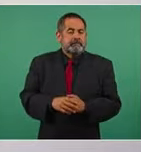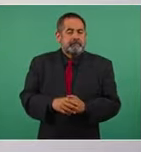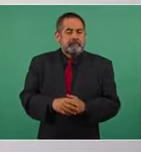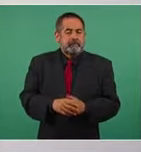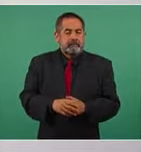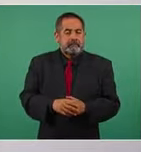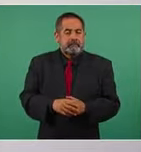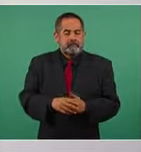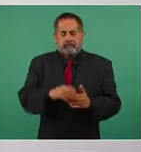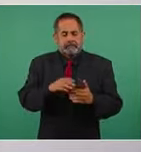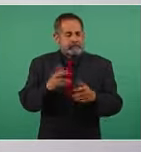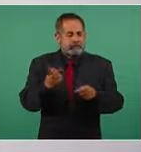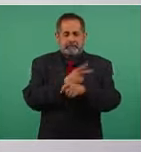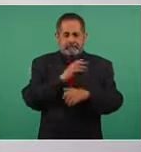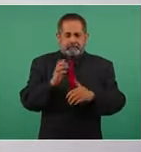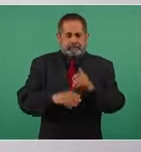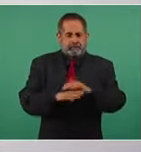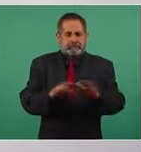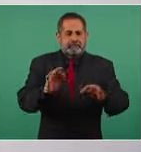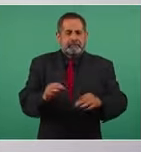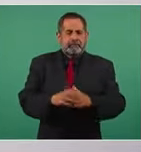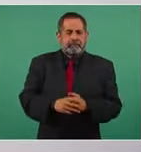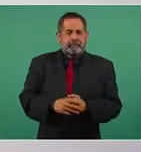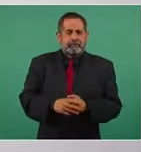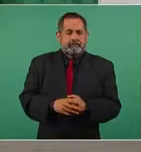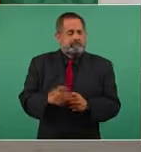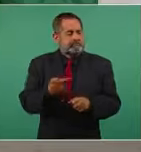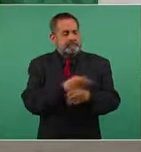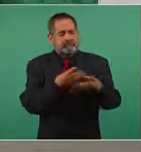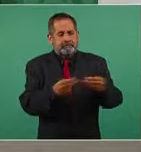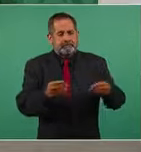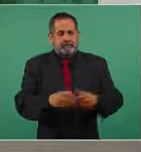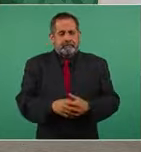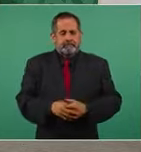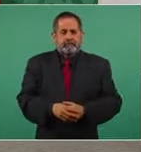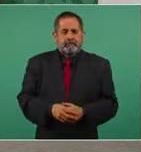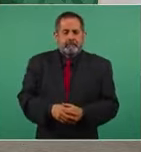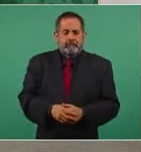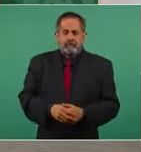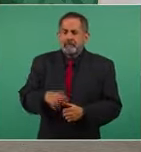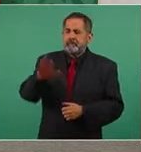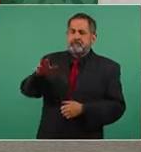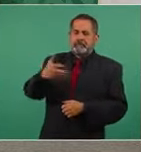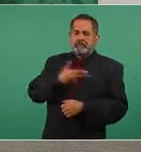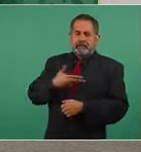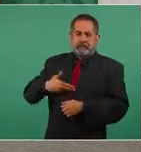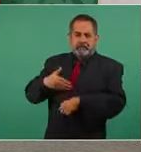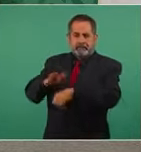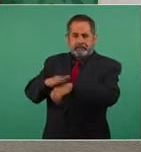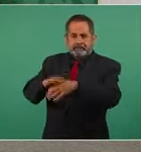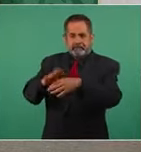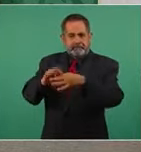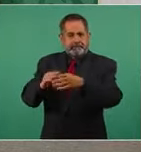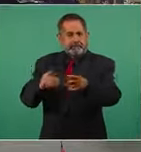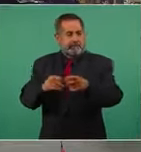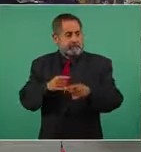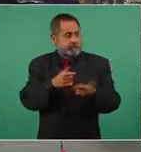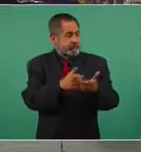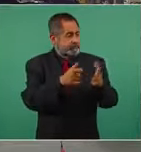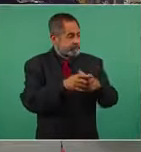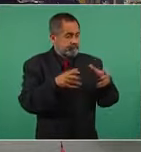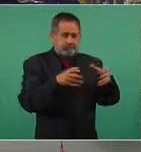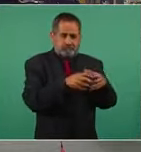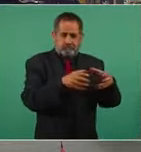todo va a pasar ya pasará presidente y estos mismos grupos que se han aliado buscan